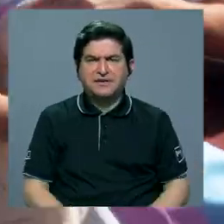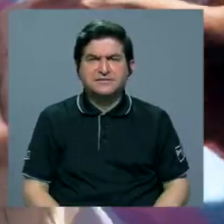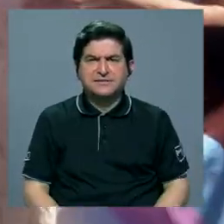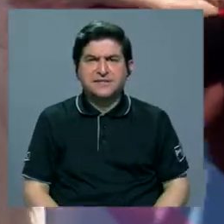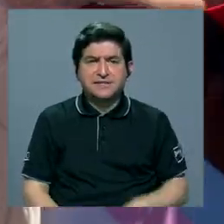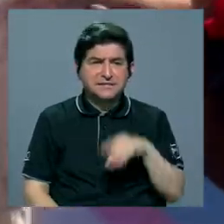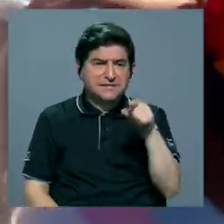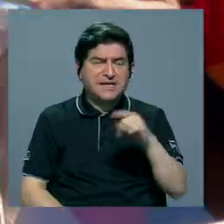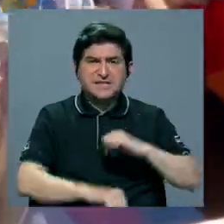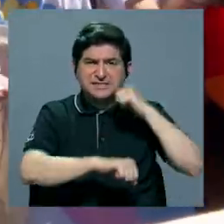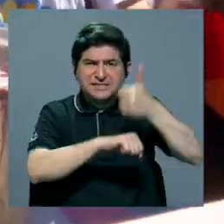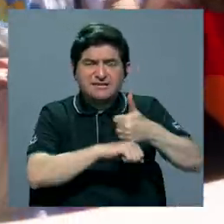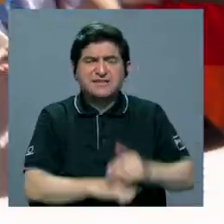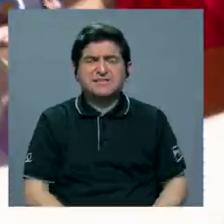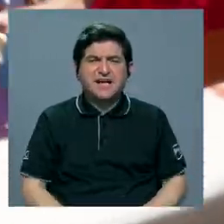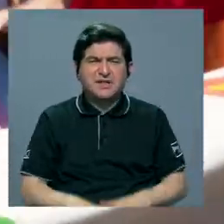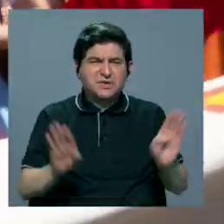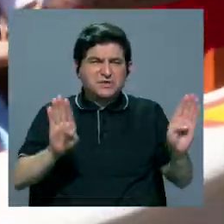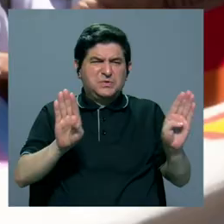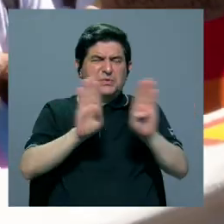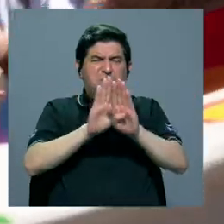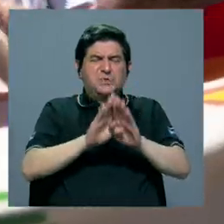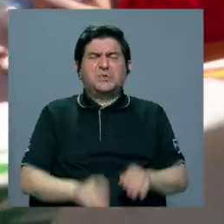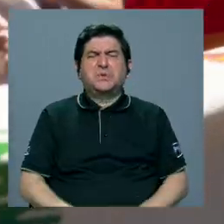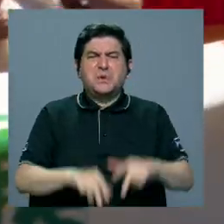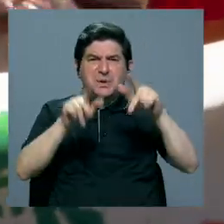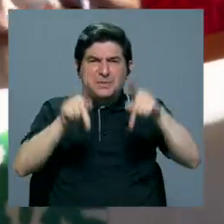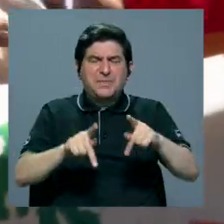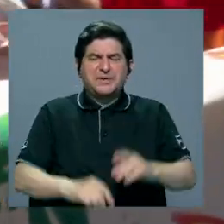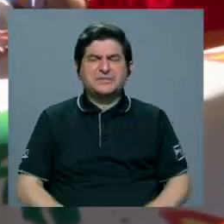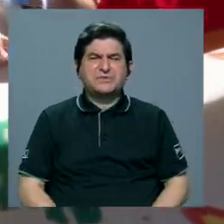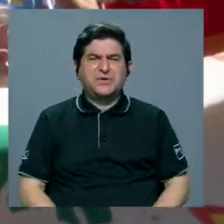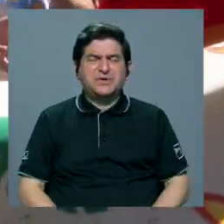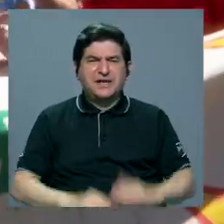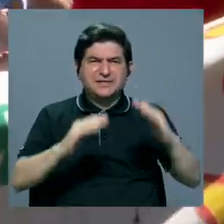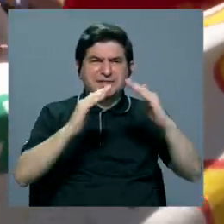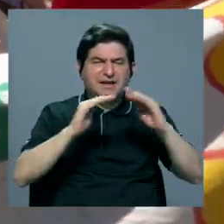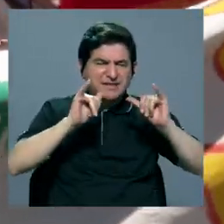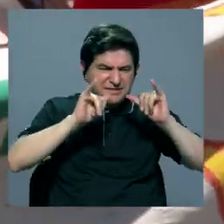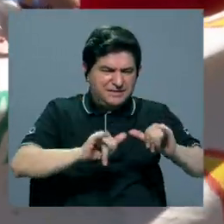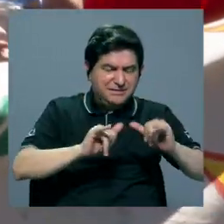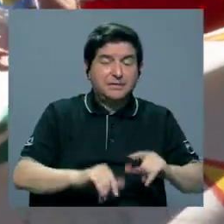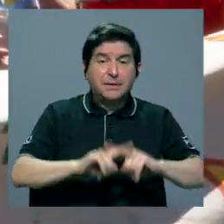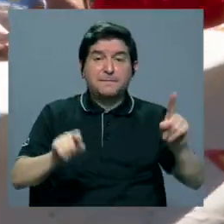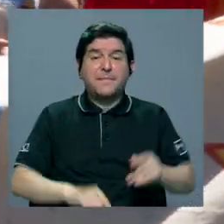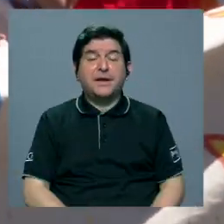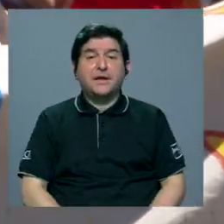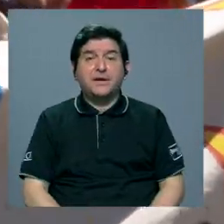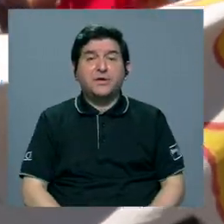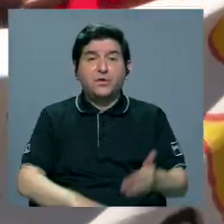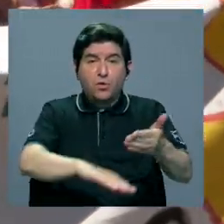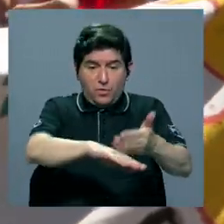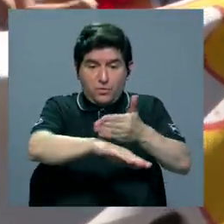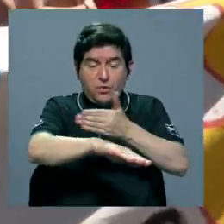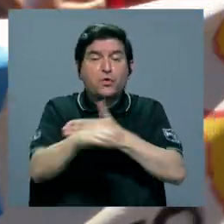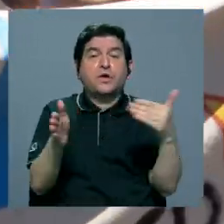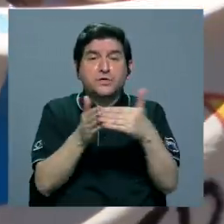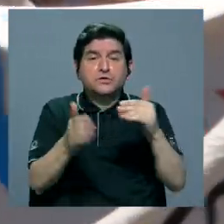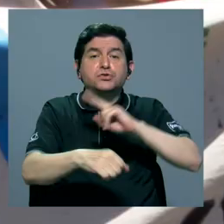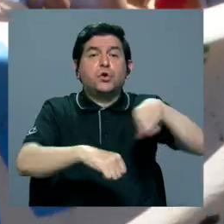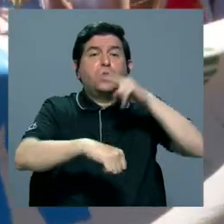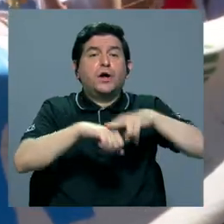determinada por el encierro Pero creo que este retorno progresivo a la normalidad